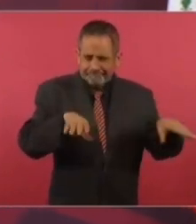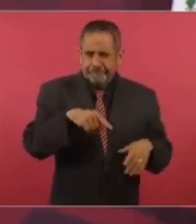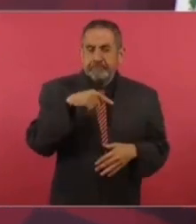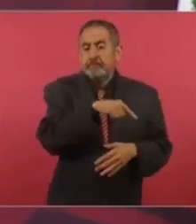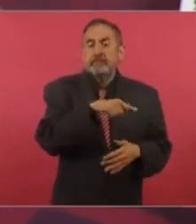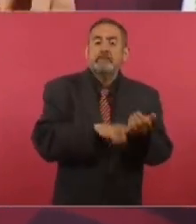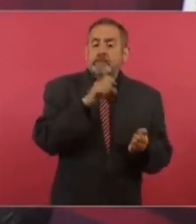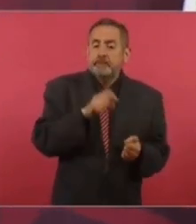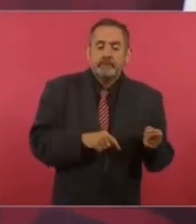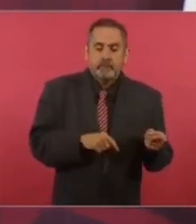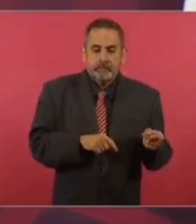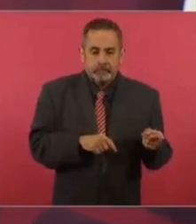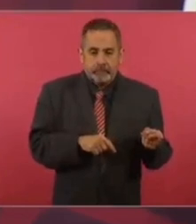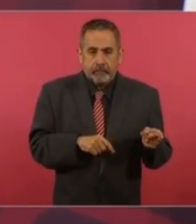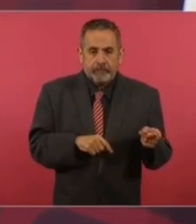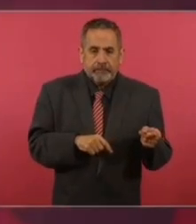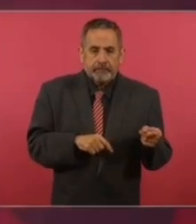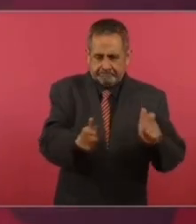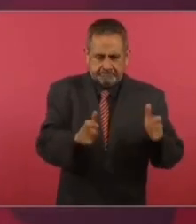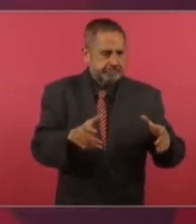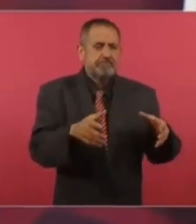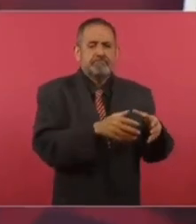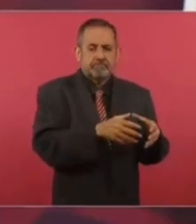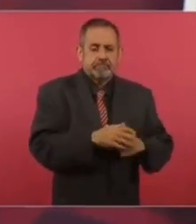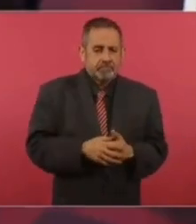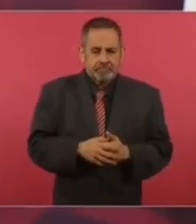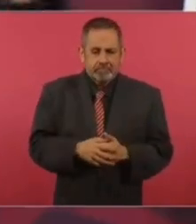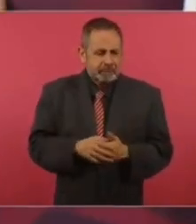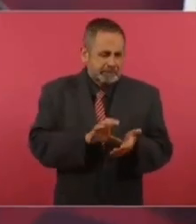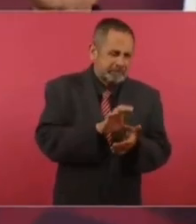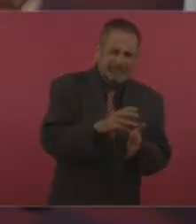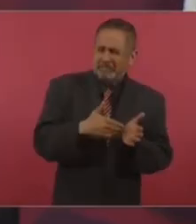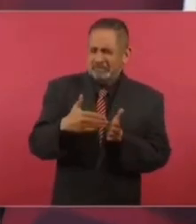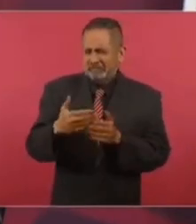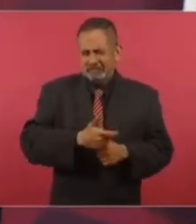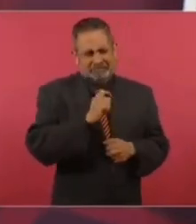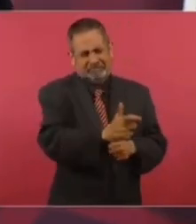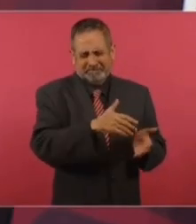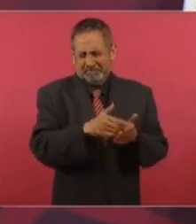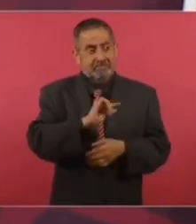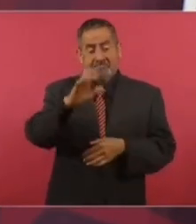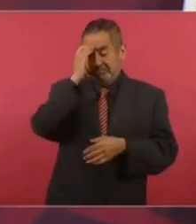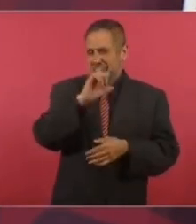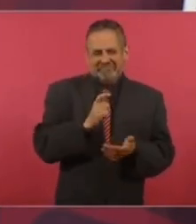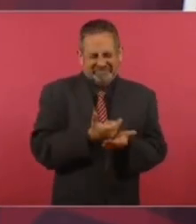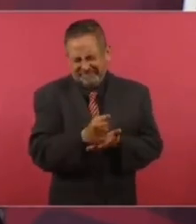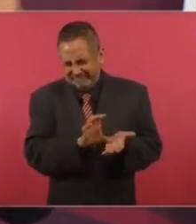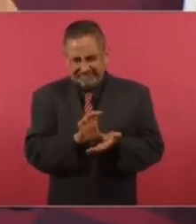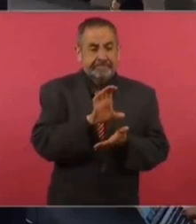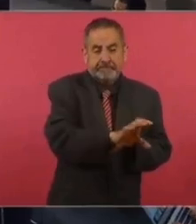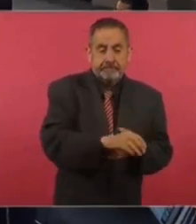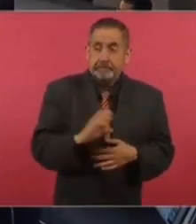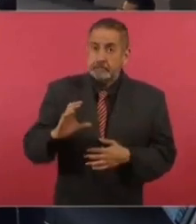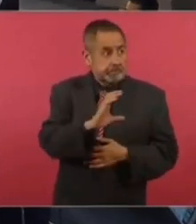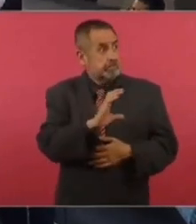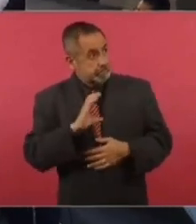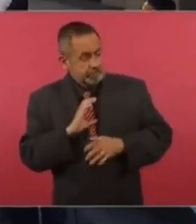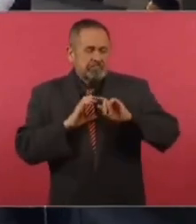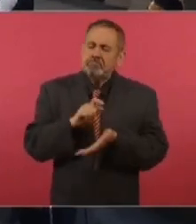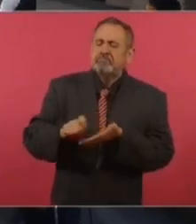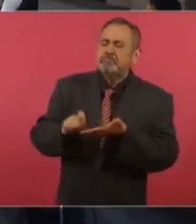tienen periodistas que les pagan muchísimo dinero, famosos. Para estar